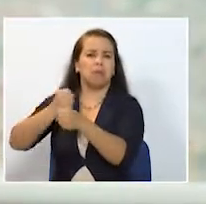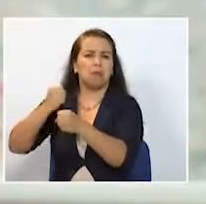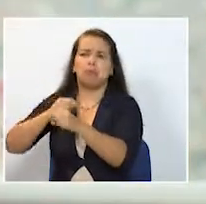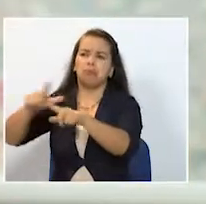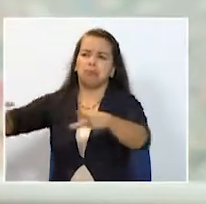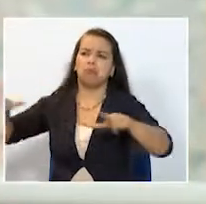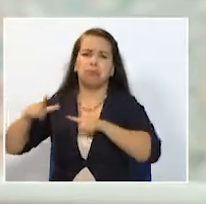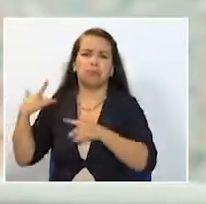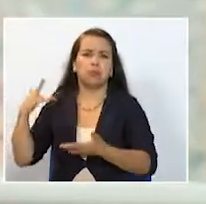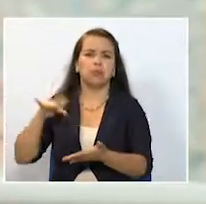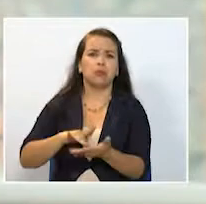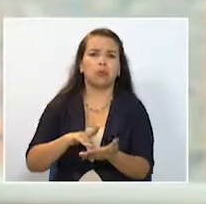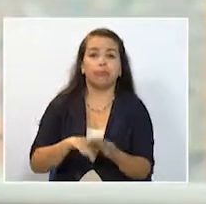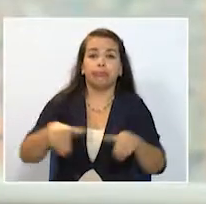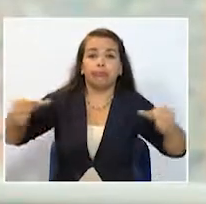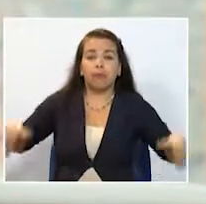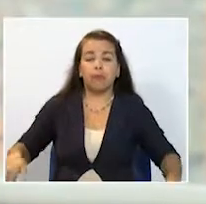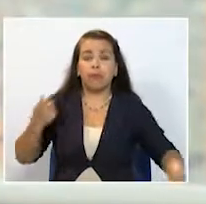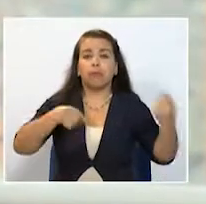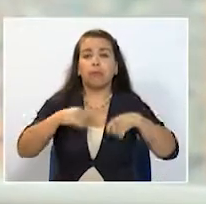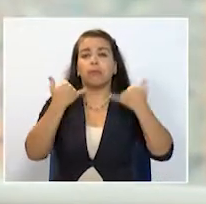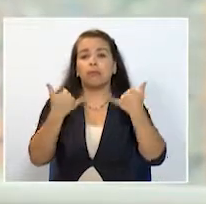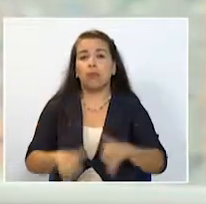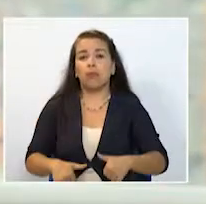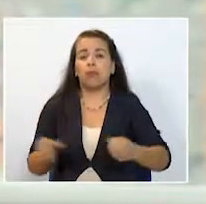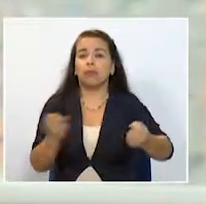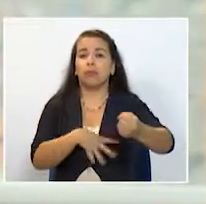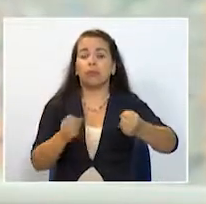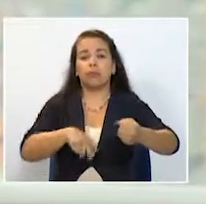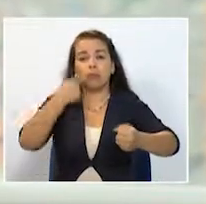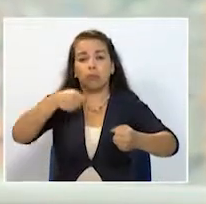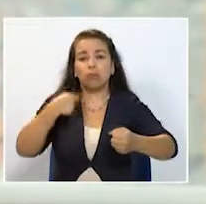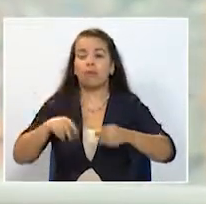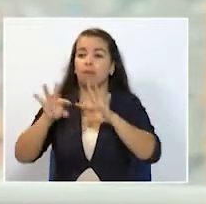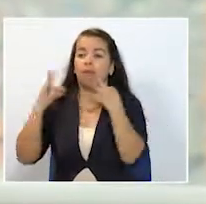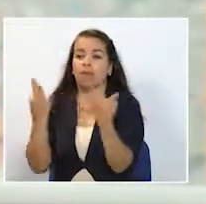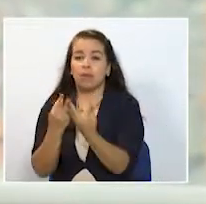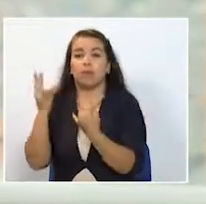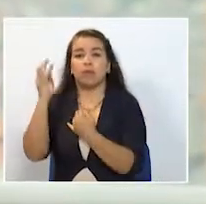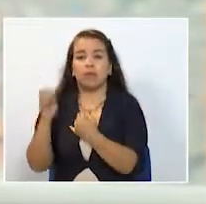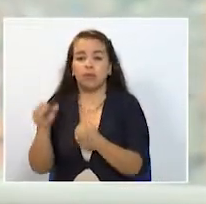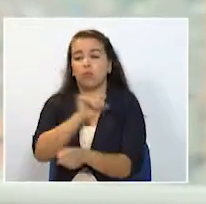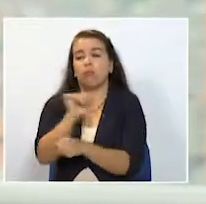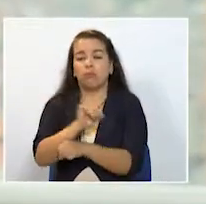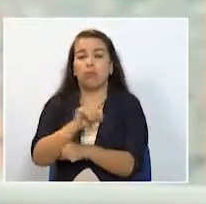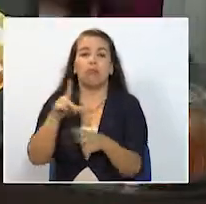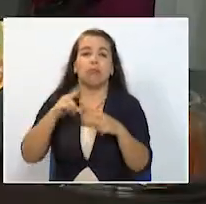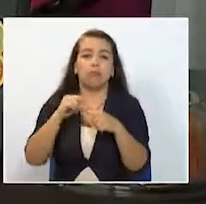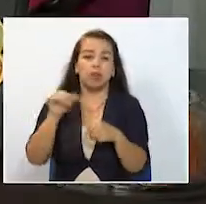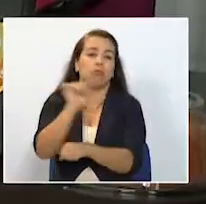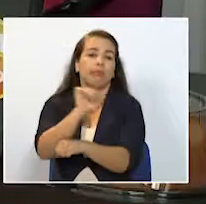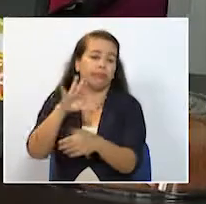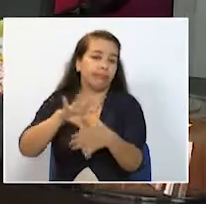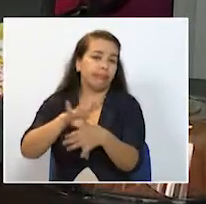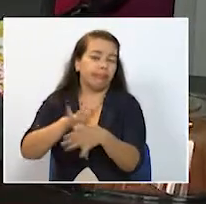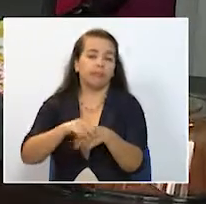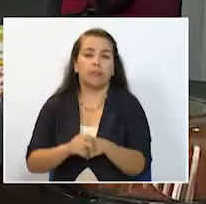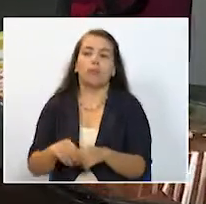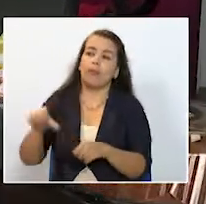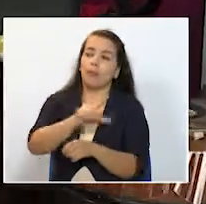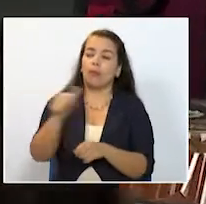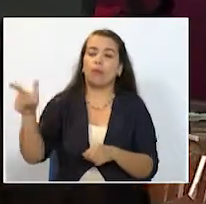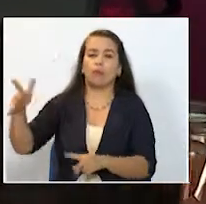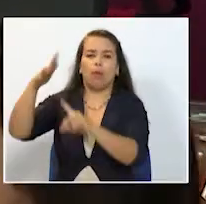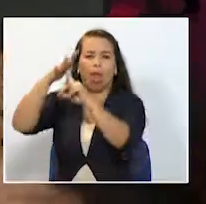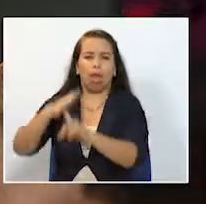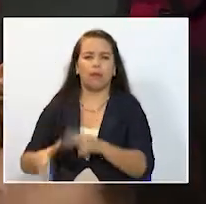llegué a trabajar en un almacén de muebles ahora trabajo en la super de alimentos mi familia mi esposo manejar taxi mis primos manejar taxi Otros vieron en esta crisis